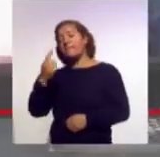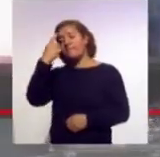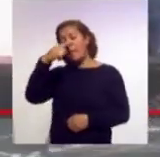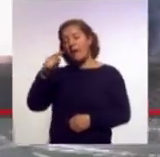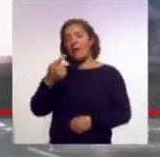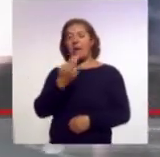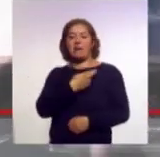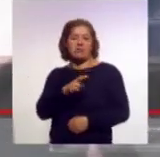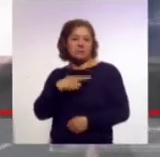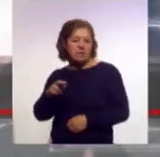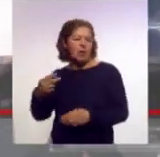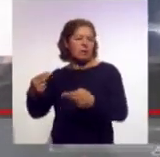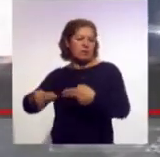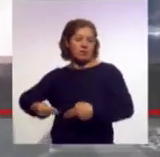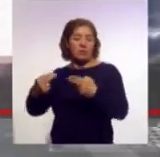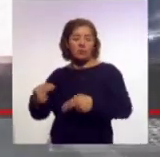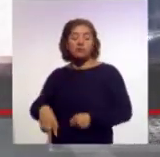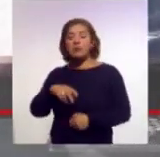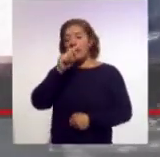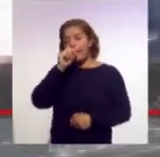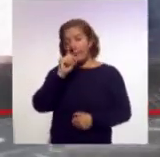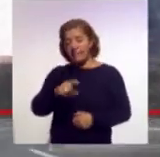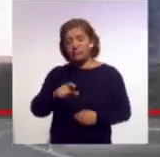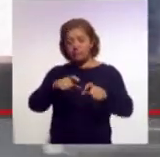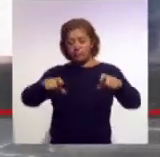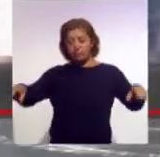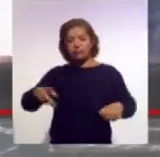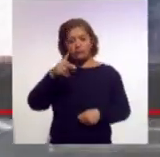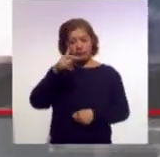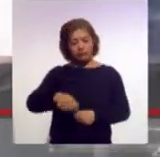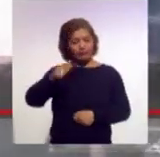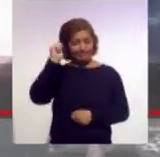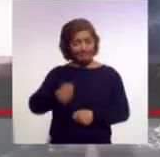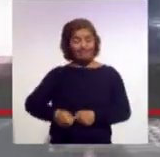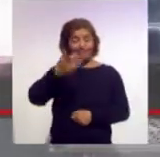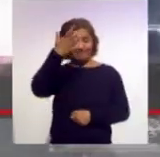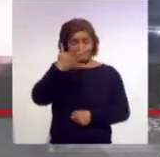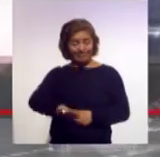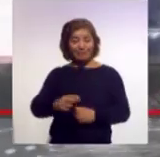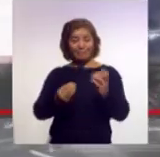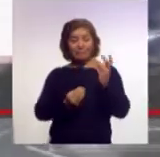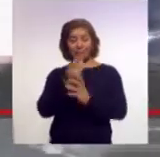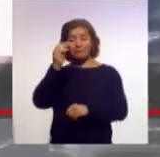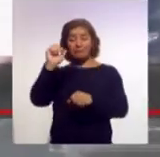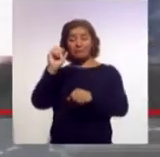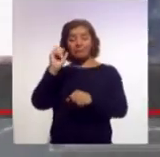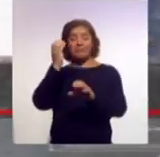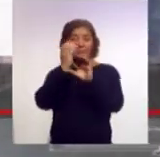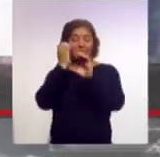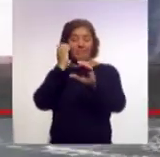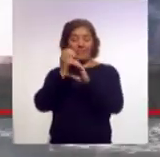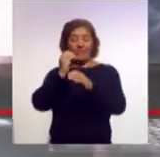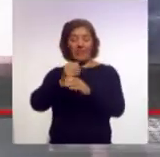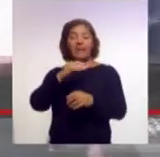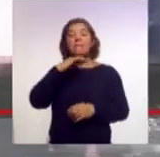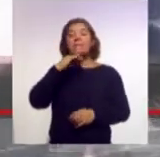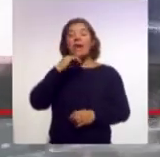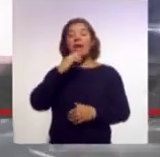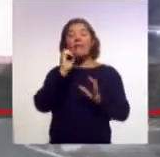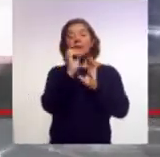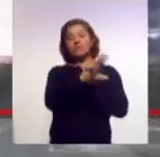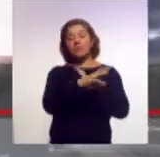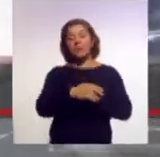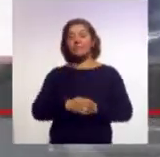la comuna. Además, dieron el banderazo de salida de 10 nuevos camiones compactadores de basura. Hasta aquí mi reporte, Mario